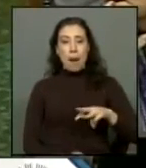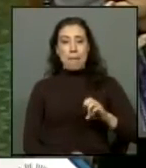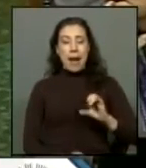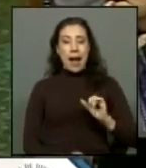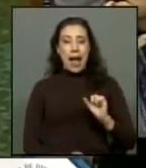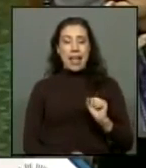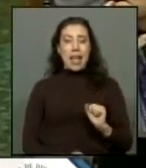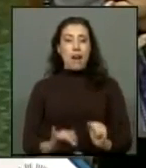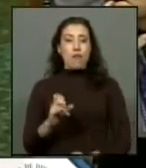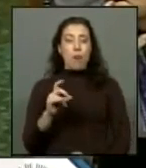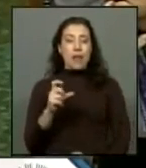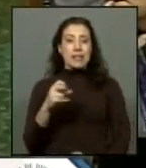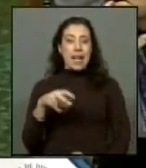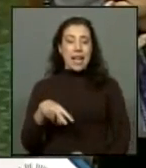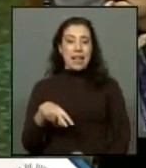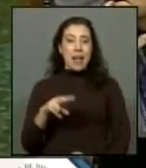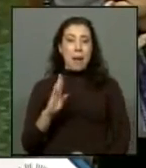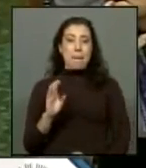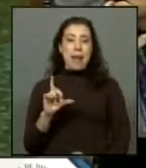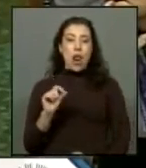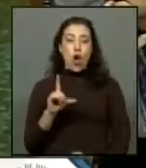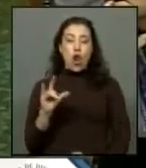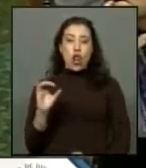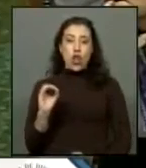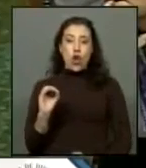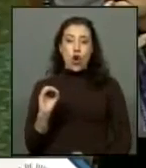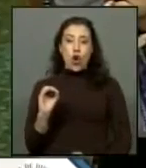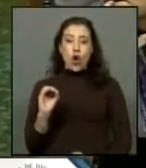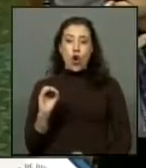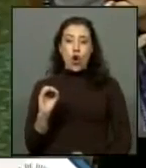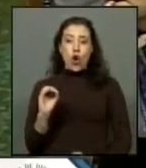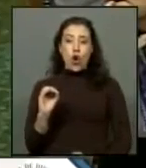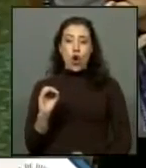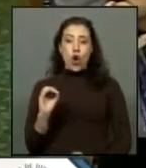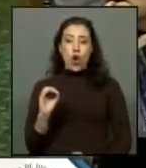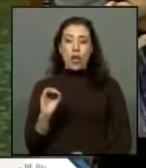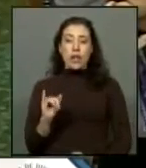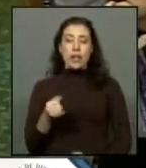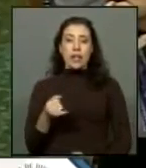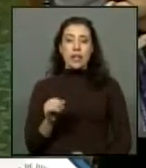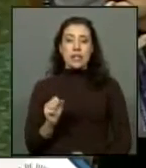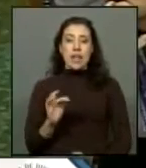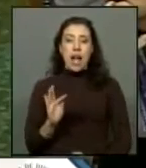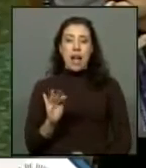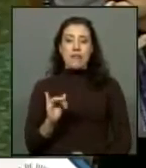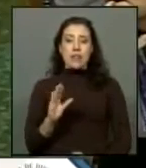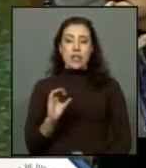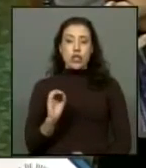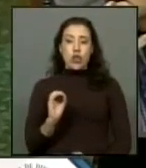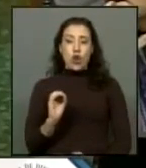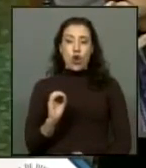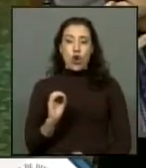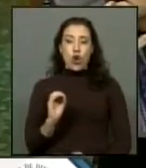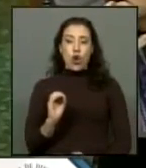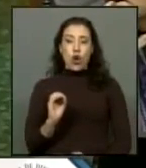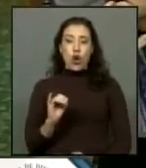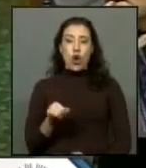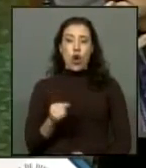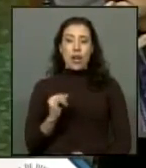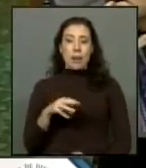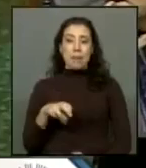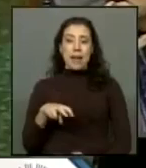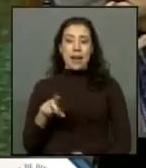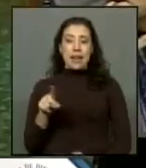Macaya Fuad Chaín Jaime Belolio y el diputado René Zafirio el diputado Soto Capel